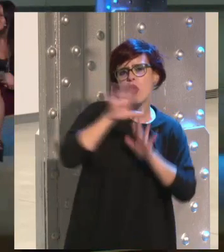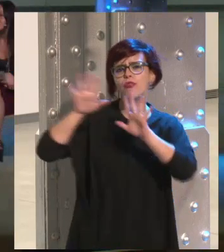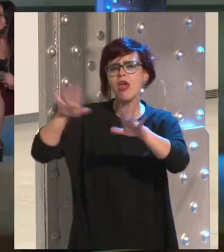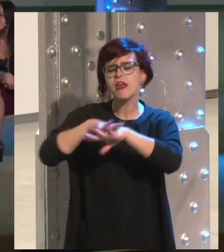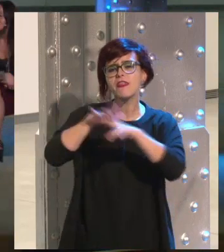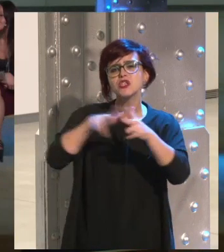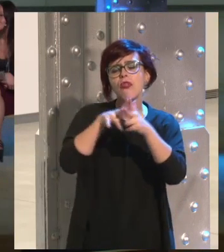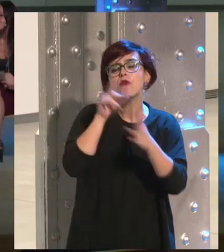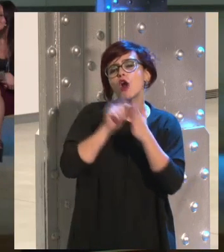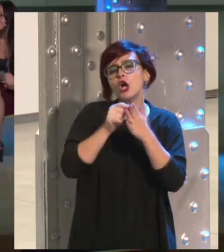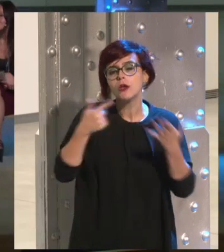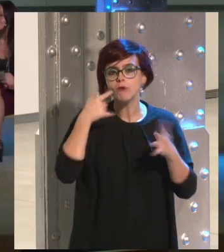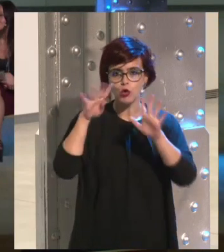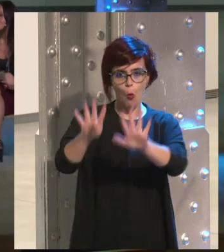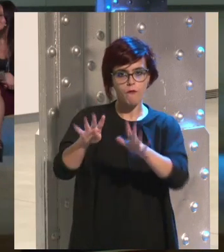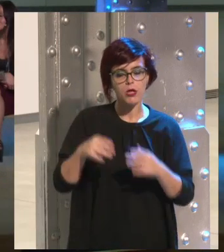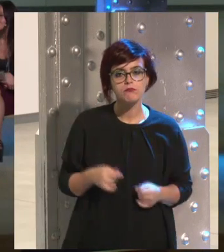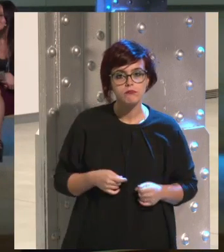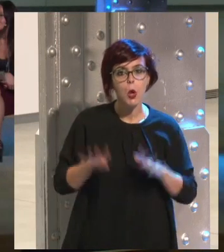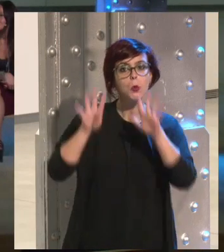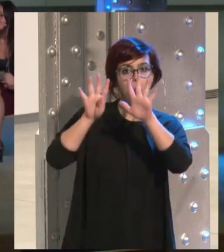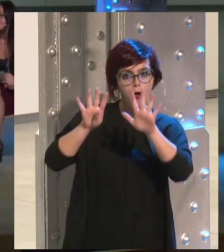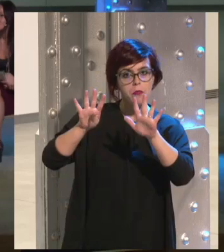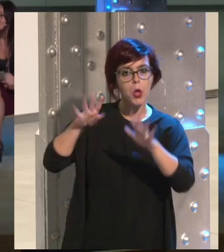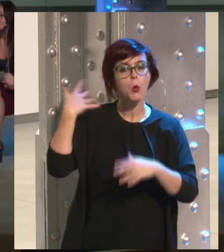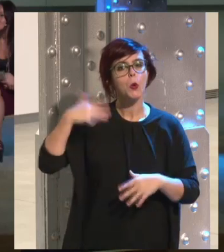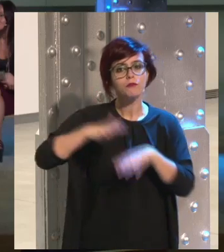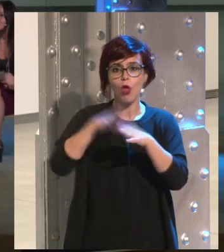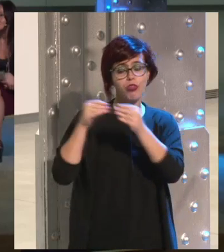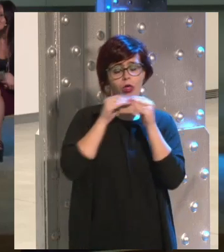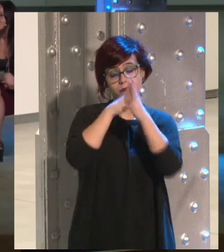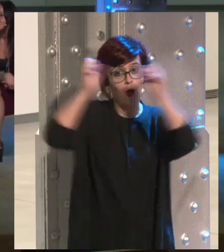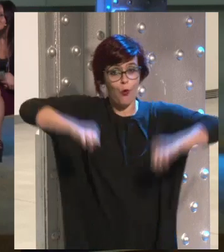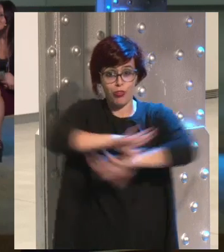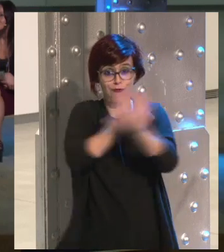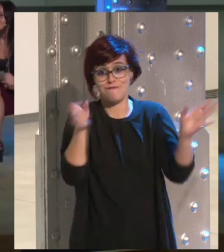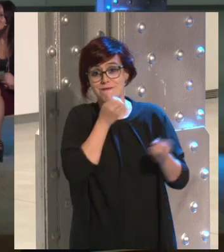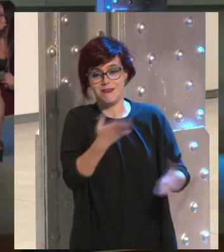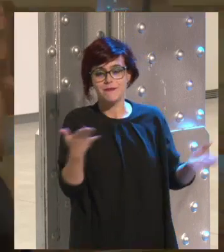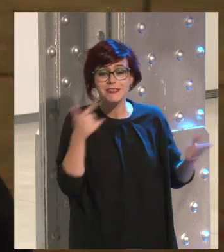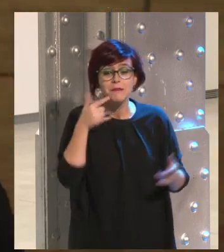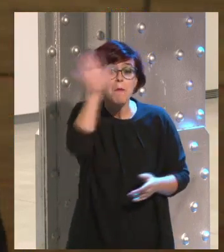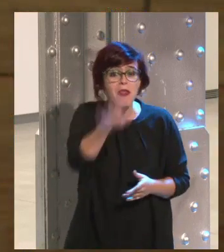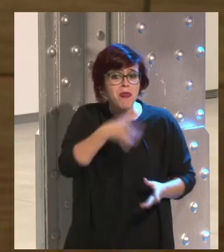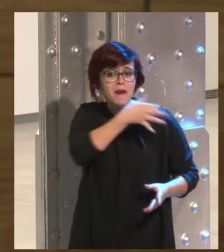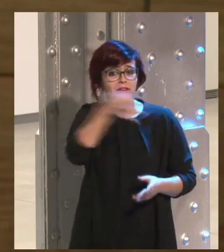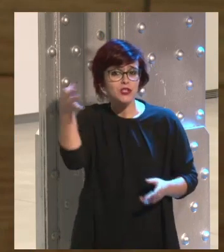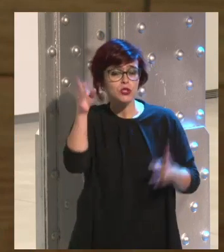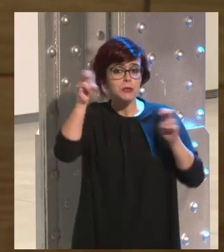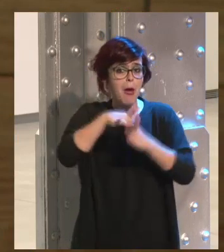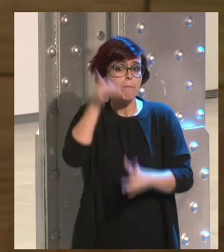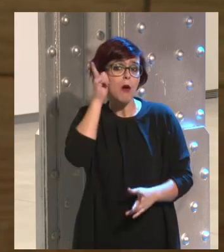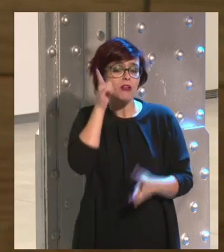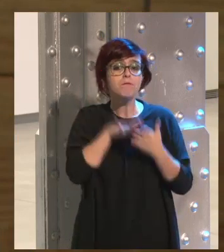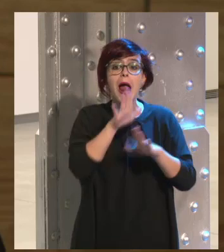de las redes sociales. ¿Qué nota le pondría a usted? 9. ¿Un? 9. Entonces estamos todos de acuerdo. A mí me parece perfecto lo del